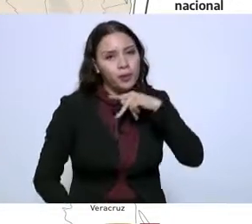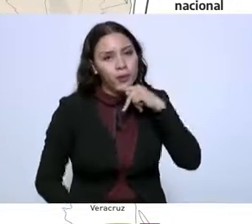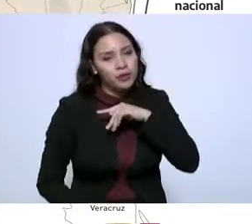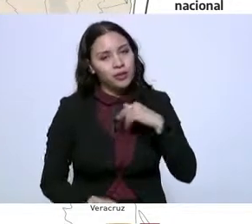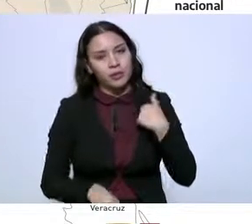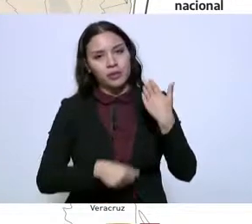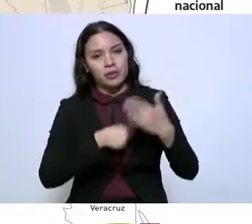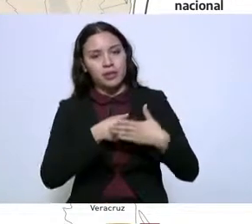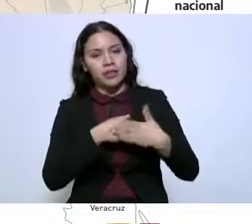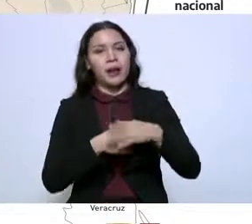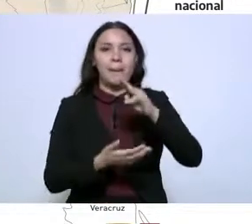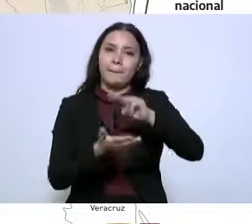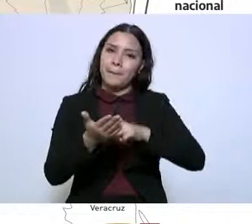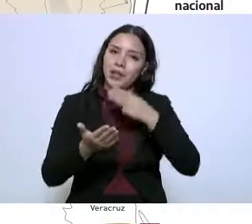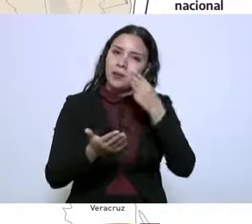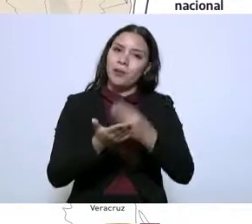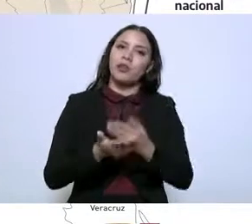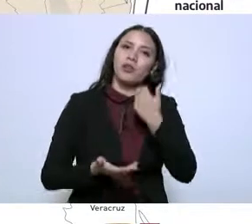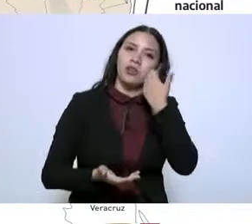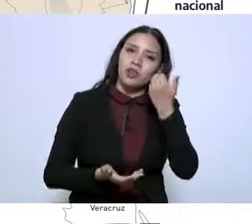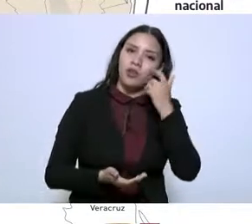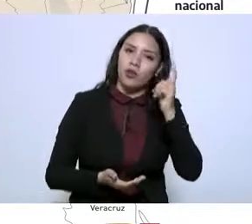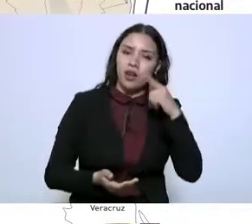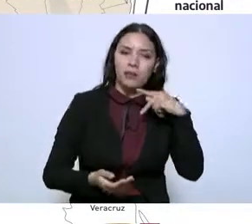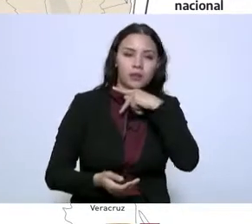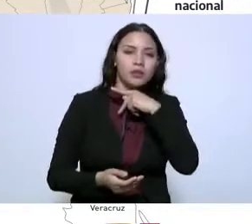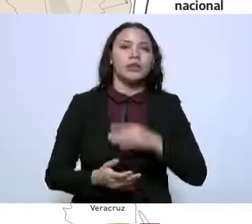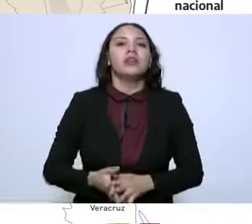altura en desarrollo como es Matamoros.